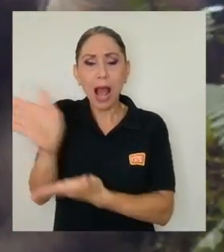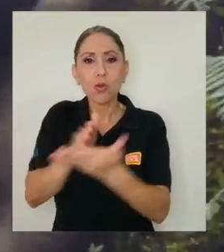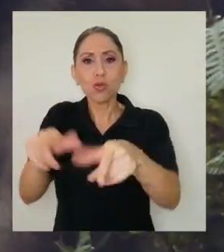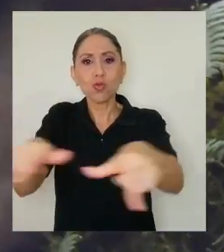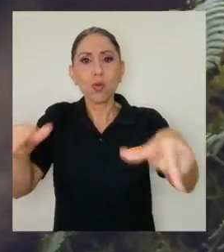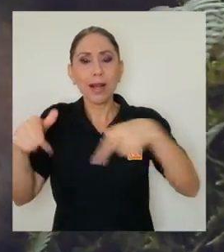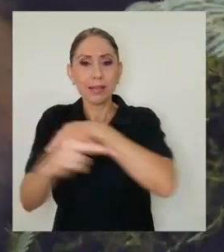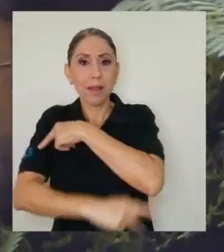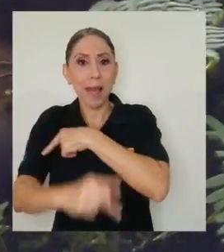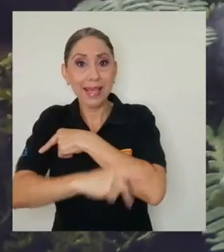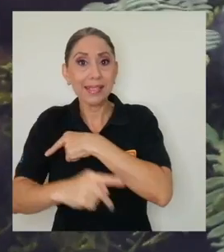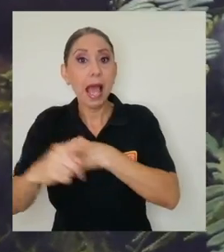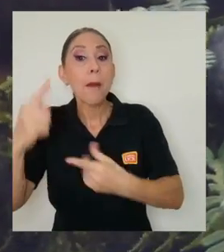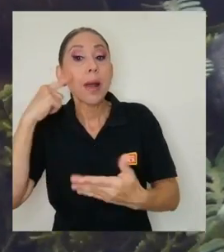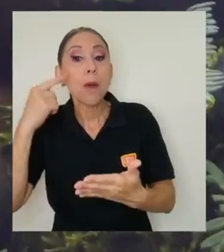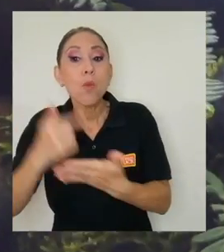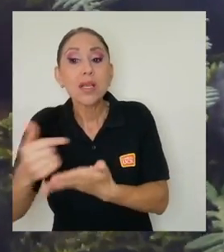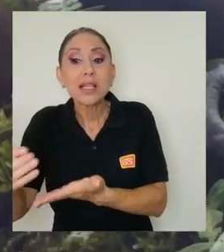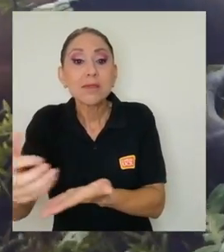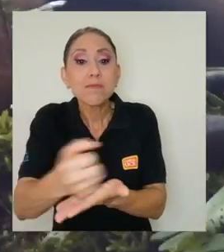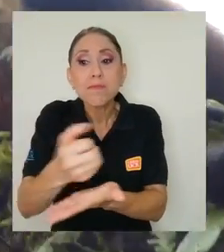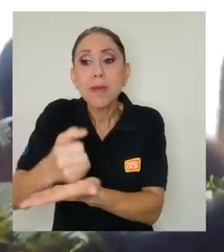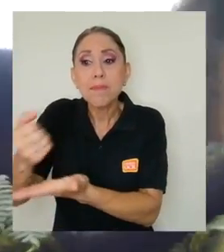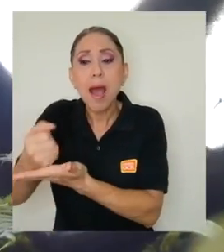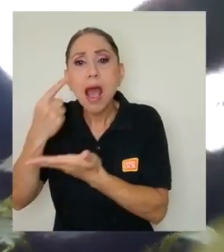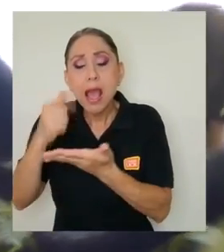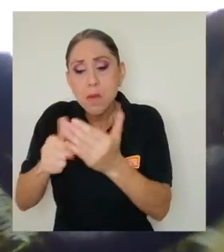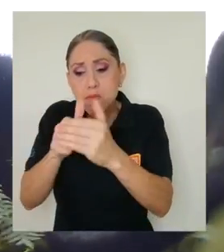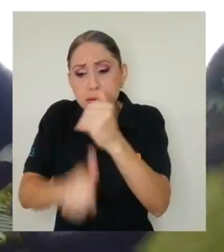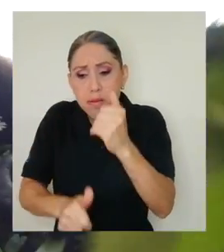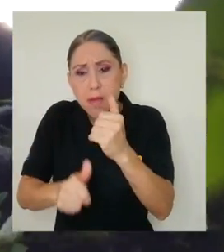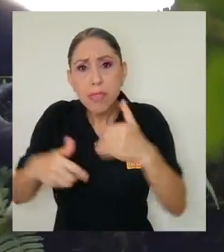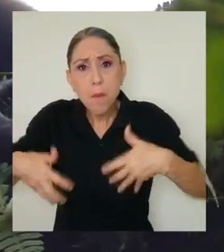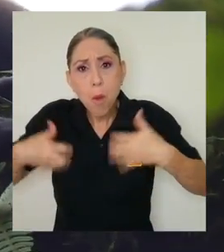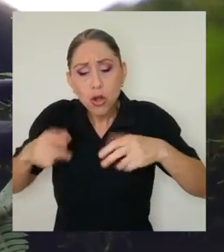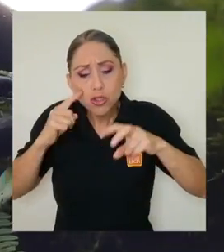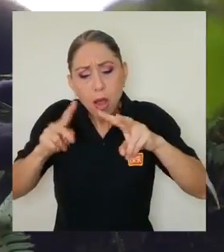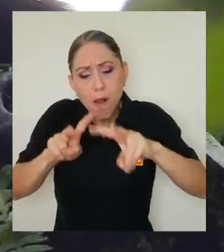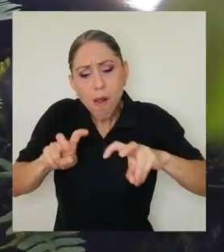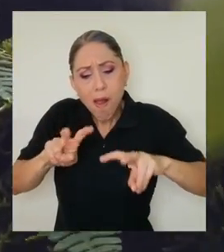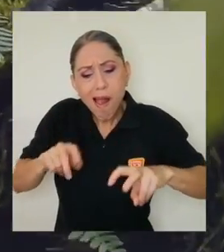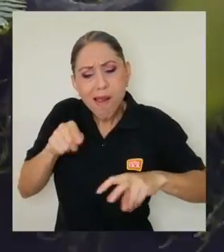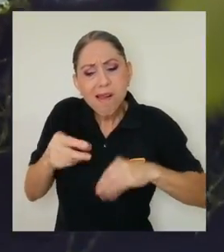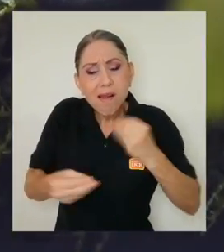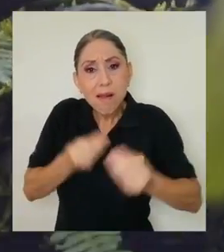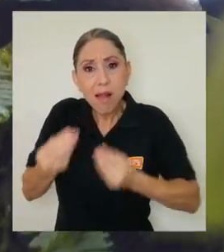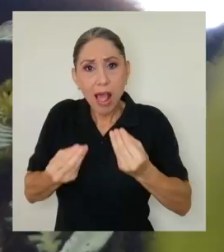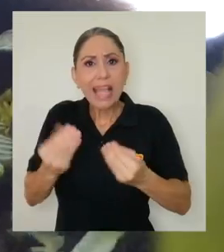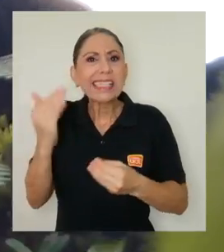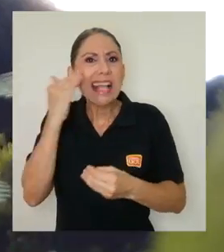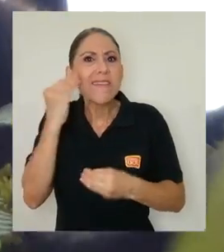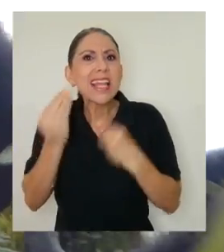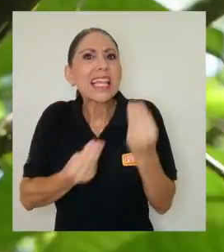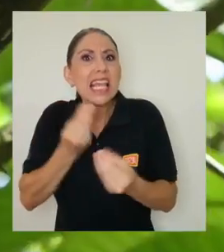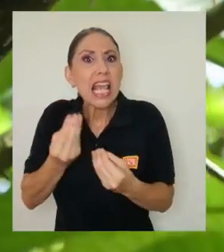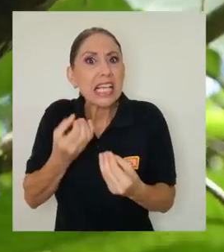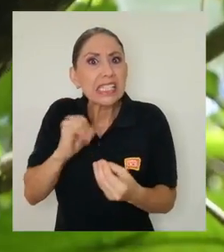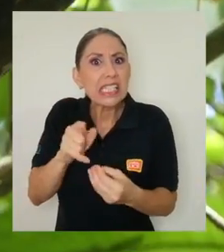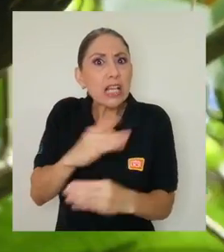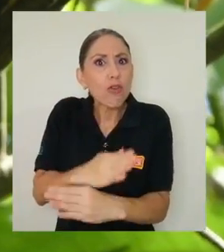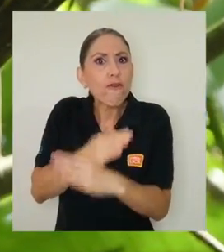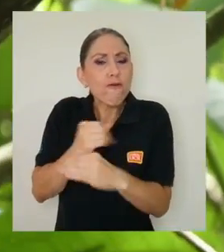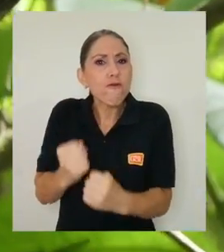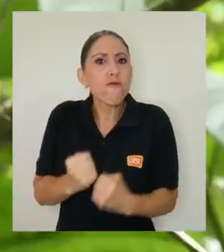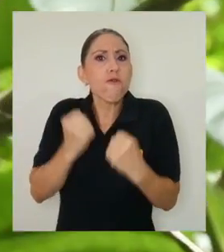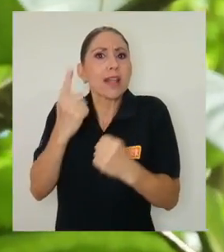recolectar muestras, identificar microorganismos en la excreta de monos en cautiverio, determinar perfiles de susceptibilidad a antibióticos